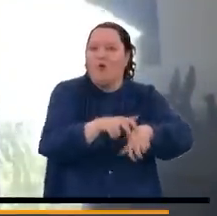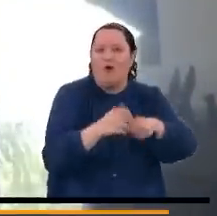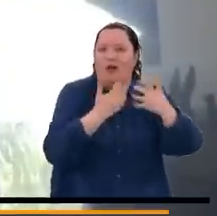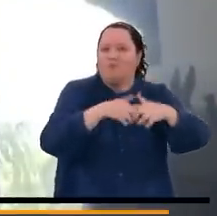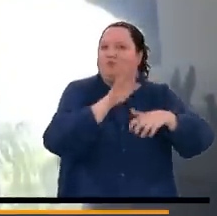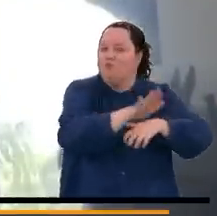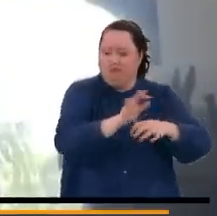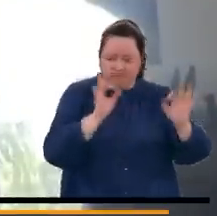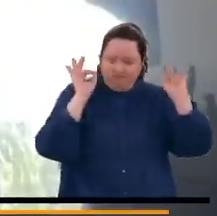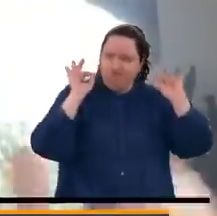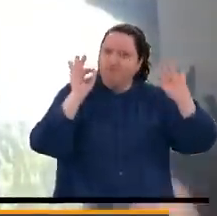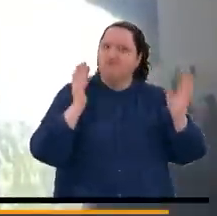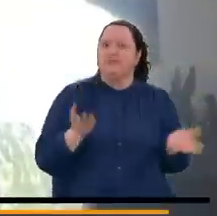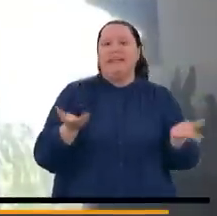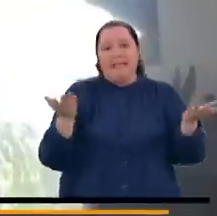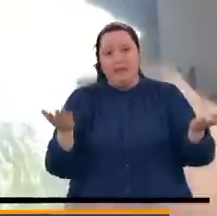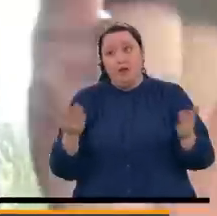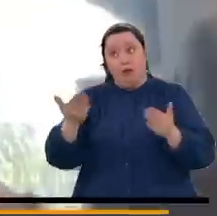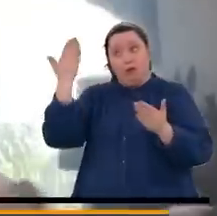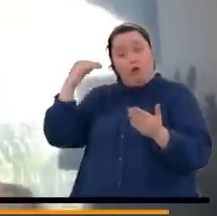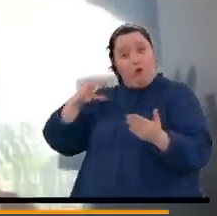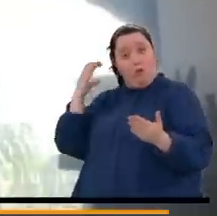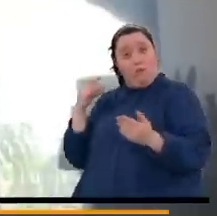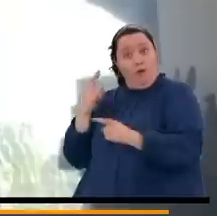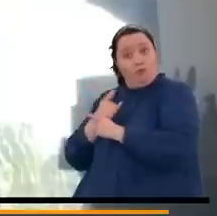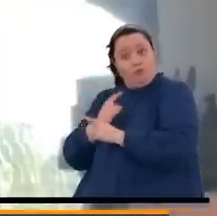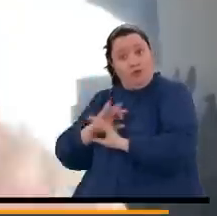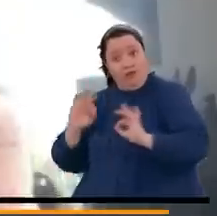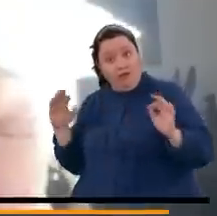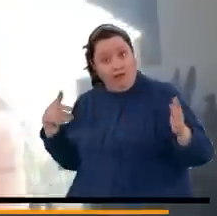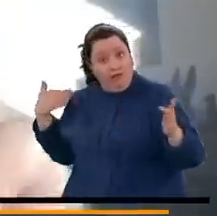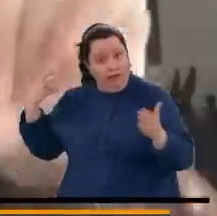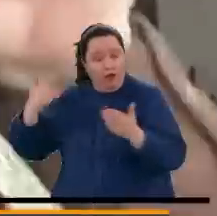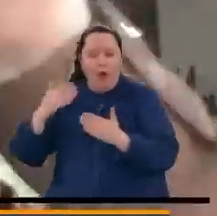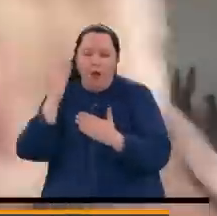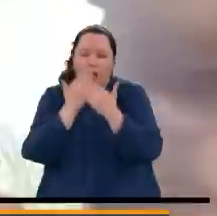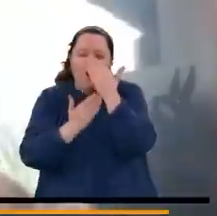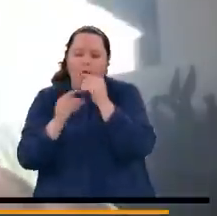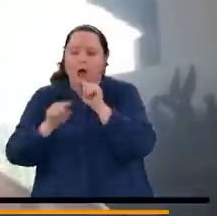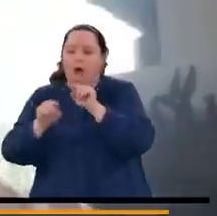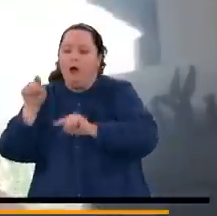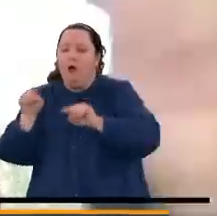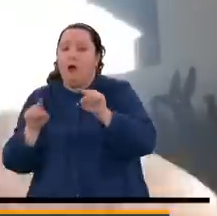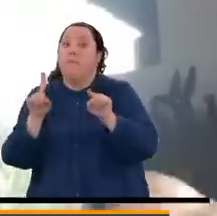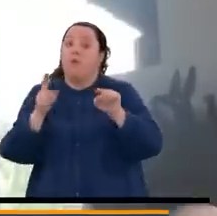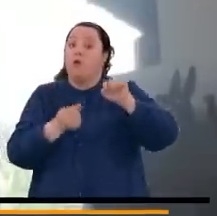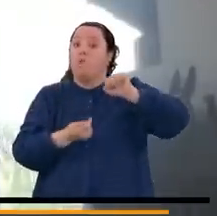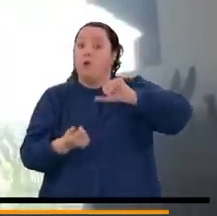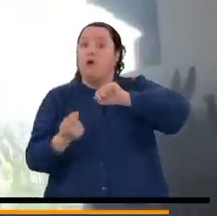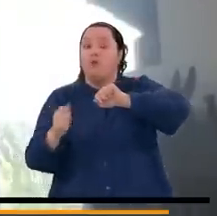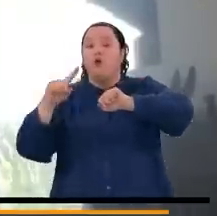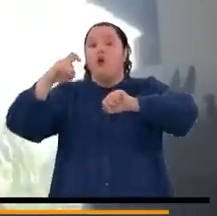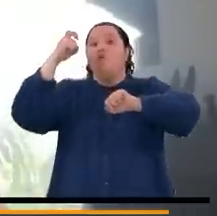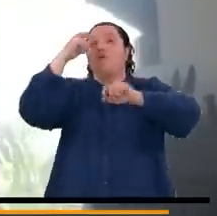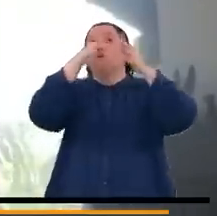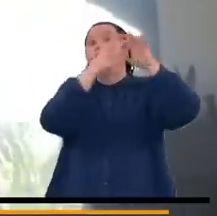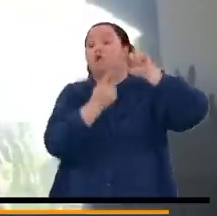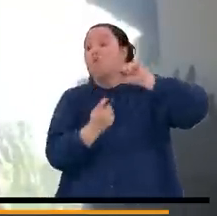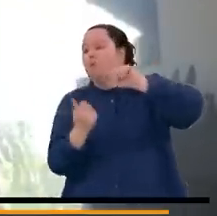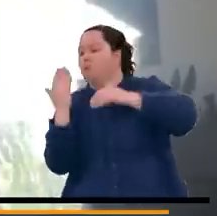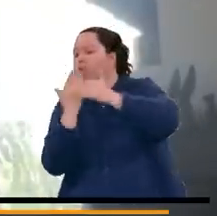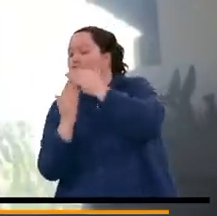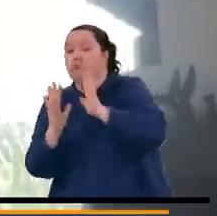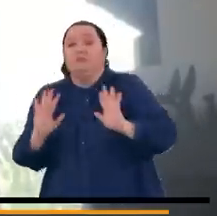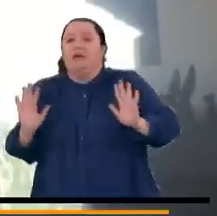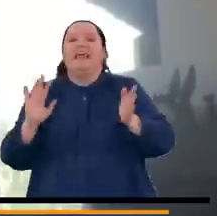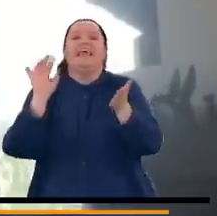Esa política nunca se ha usado en Colombia, salvo en unas experiencias piloto a propósito, con financiación del gobierno de los Estados Unidos. Y eso